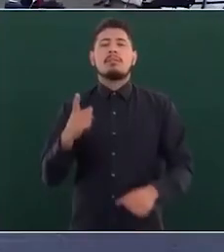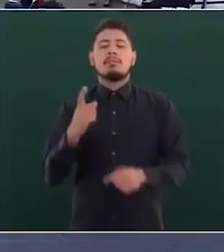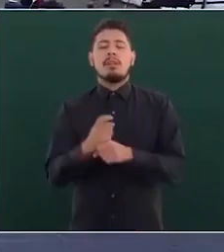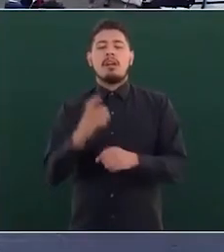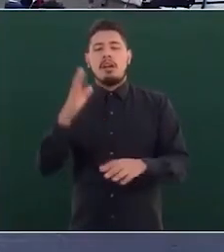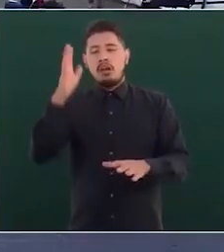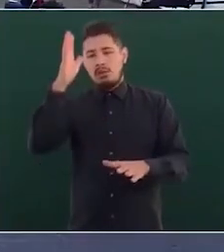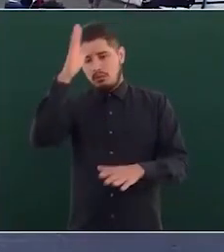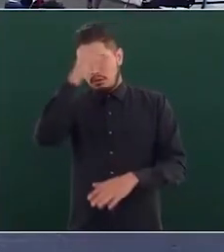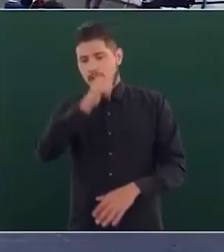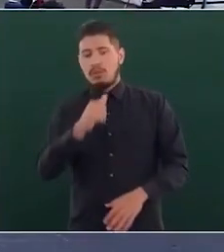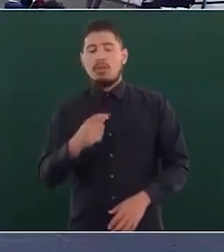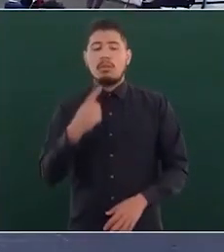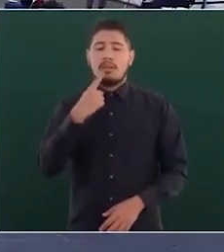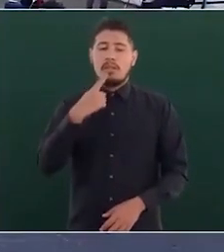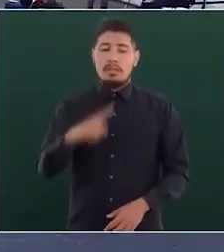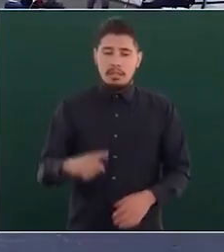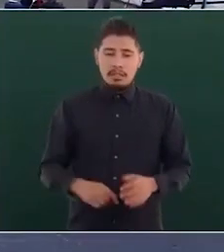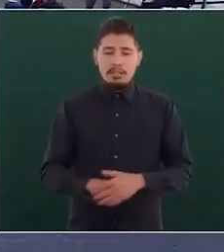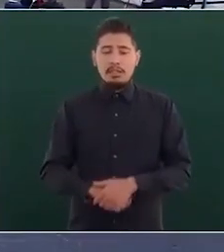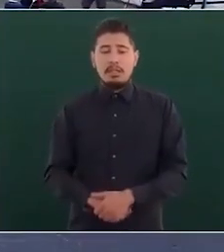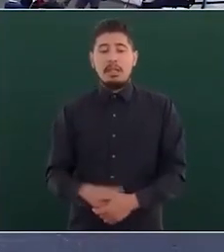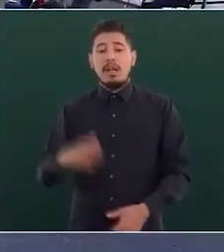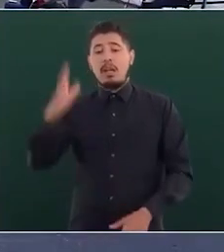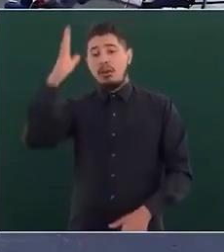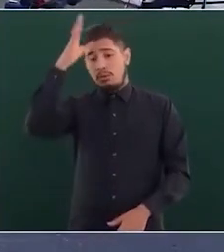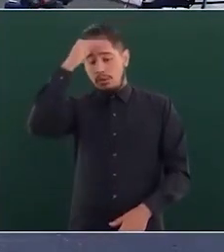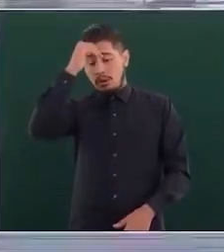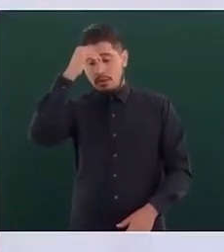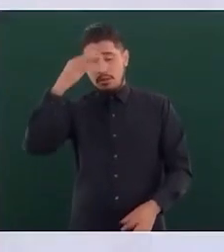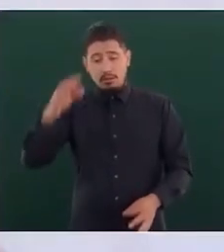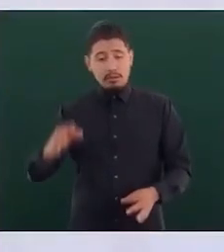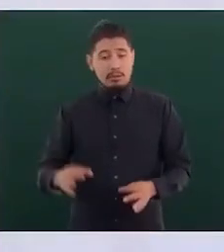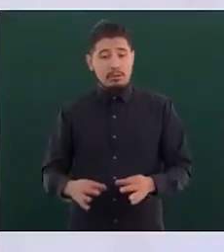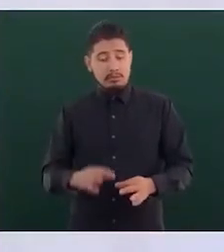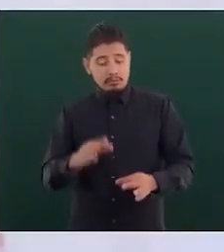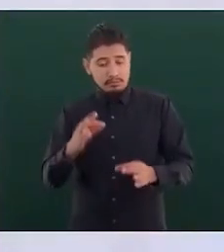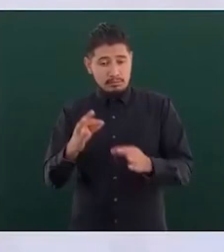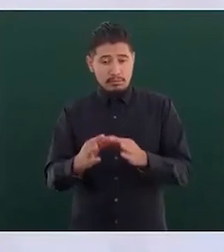acuerdo y decreto es que el acuerdo es específico y es un